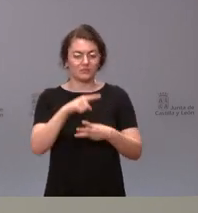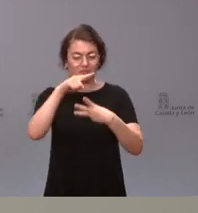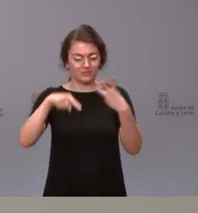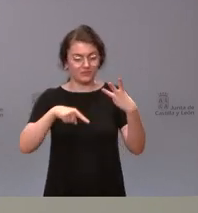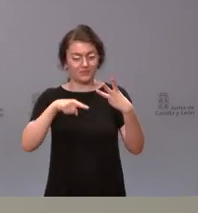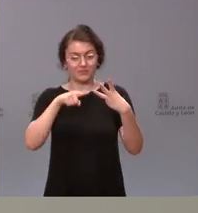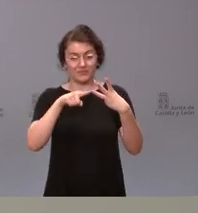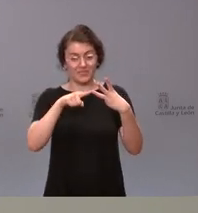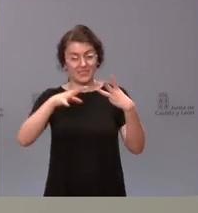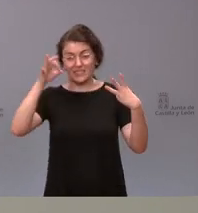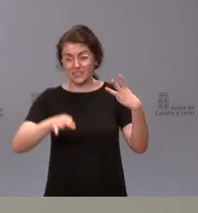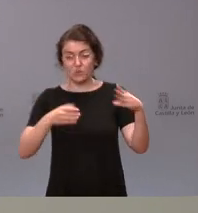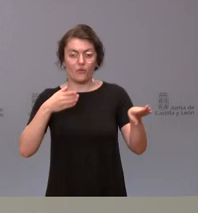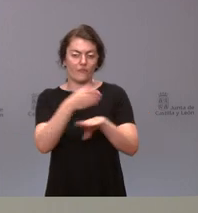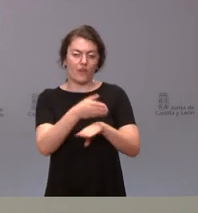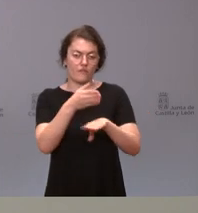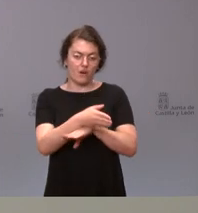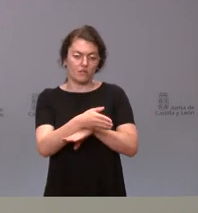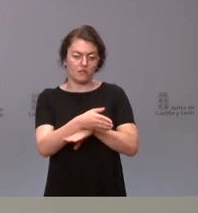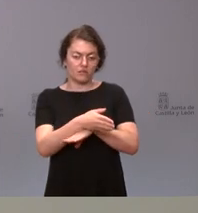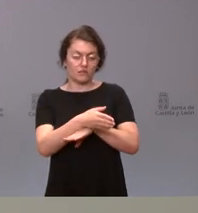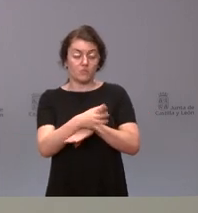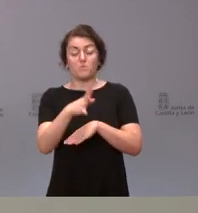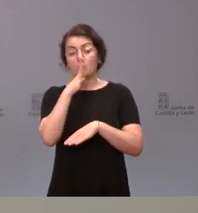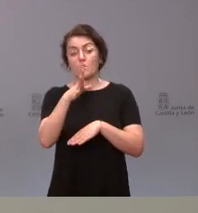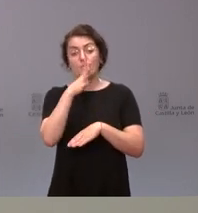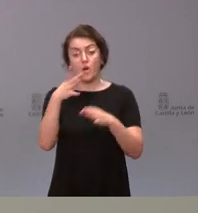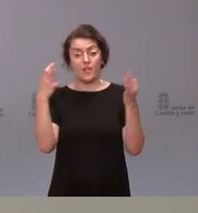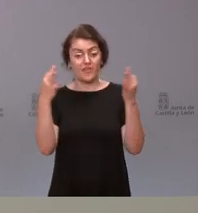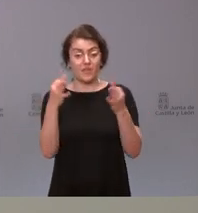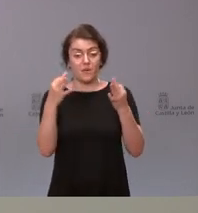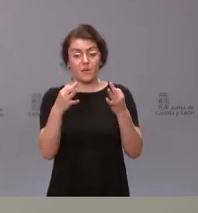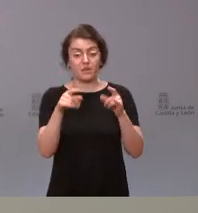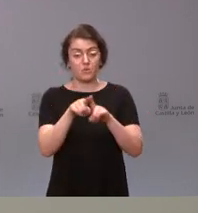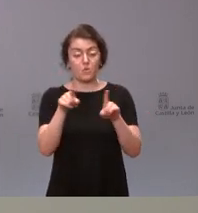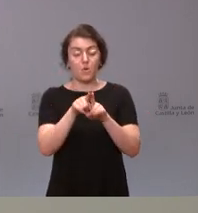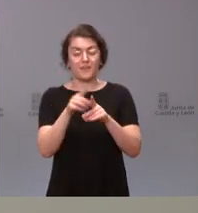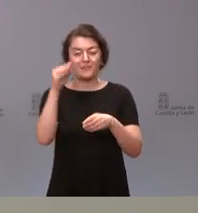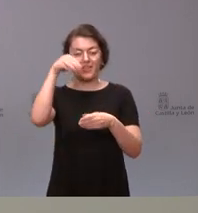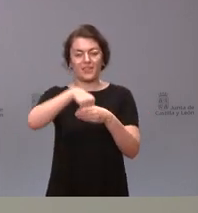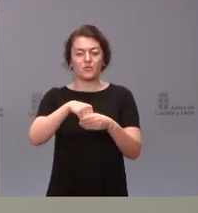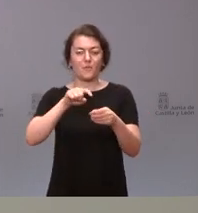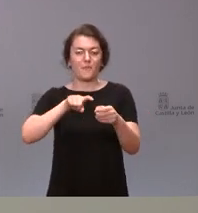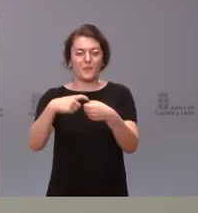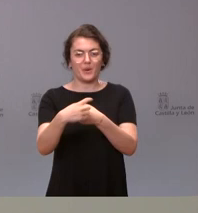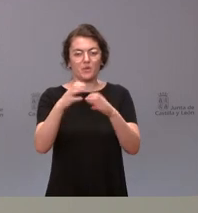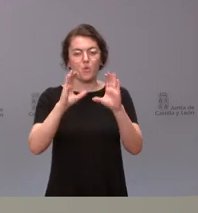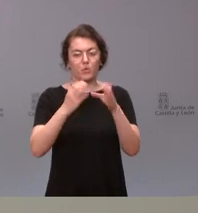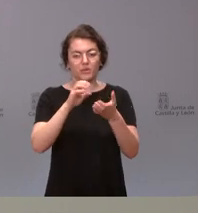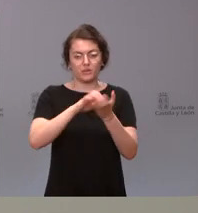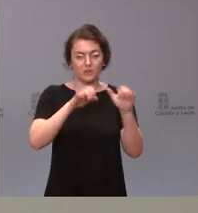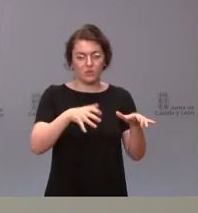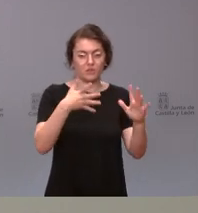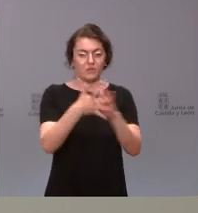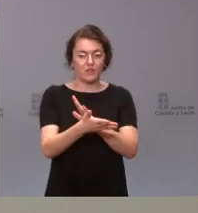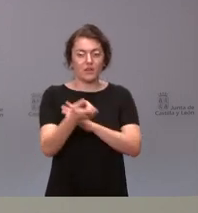seguro que asisten por parte de la Junta de Castilla y León porque son los miembros que forman parte de la misma y naturalmente por